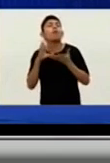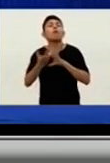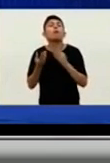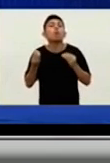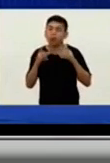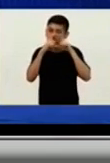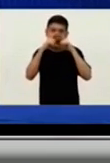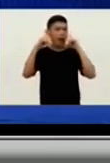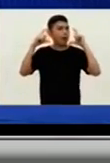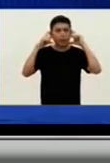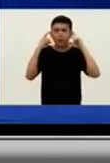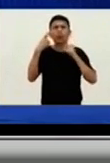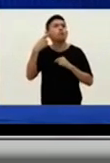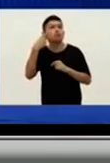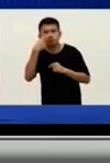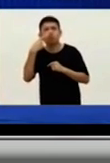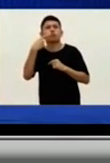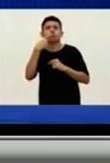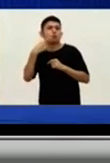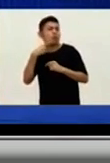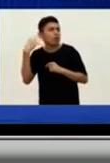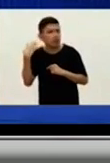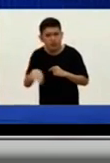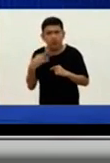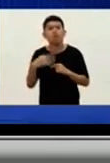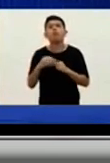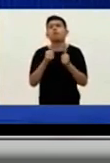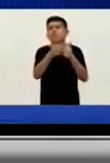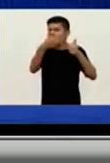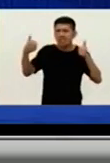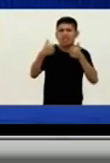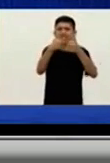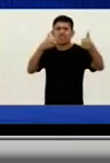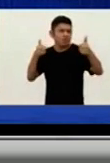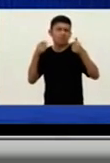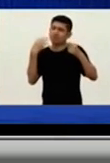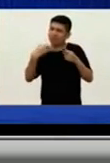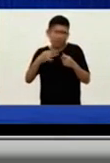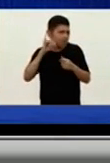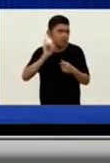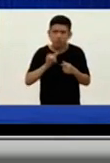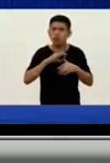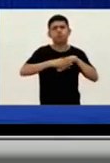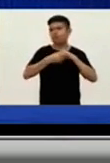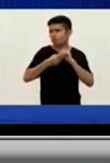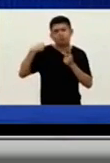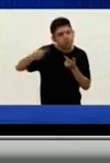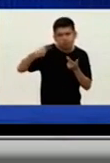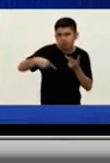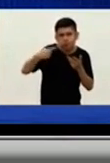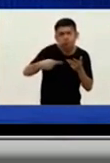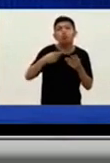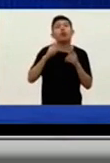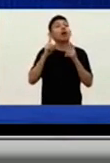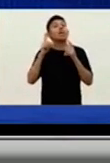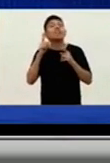del barbijo que cubra nariz, boca y mentón, con la distancia social correspondiente, con el lavado de manos frecuentes, y